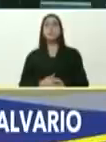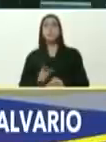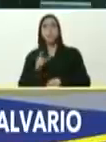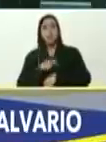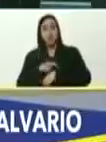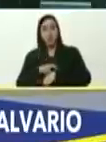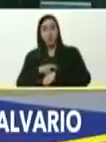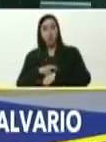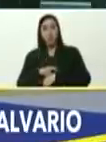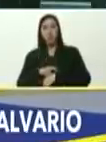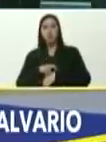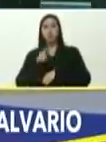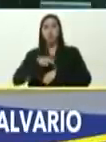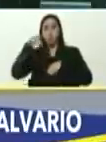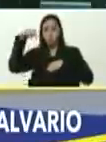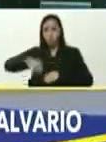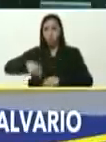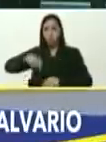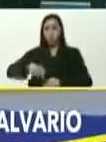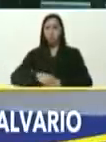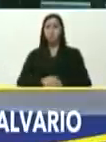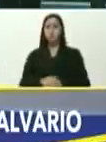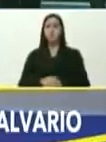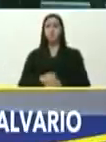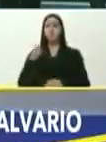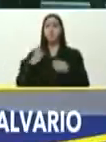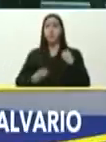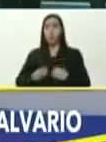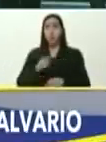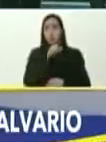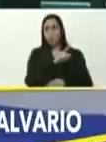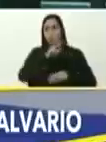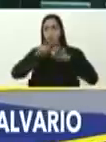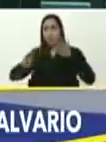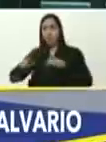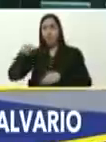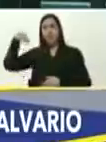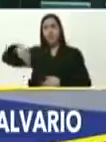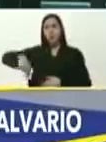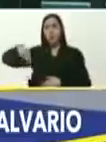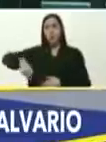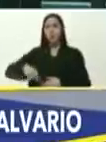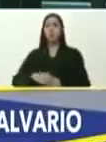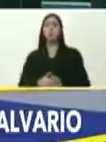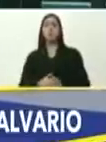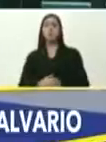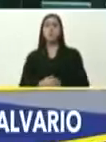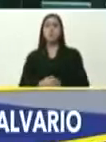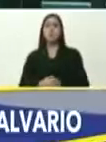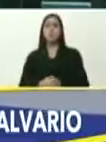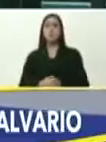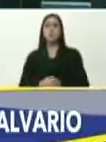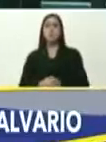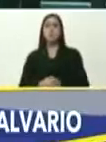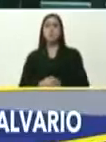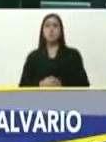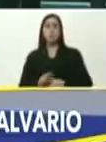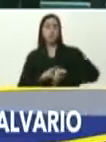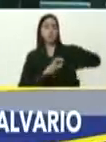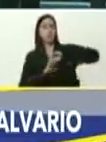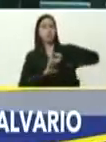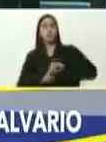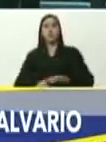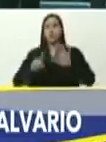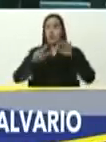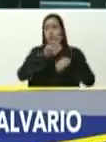del planeta tierra, de este miércoles, 17 de noviembre, siendo, las 6